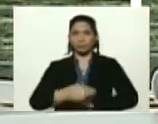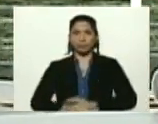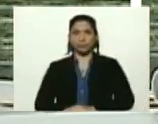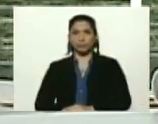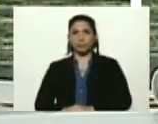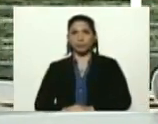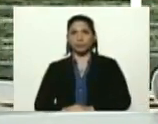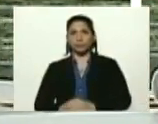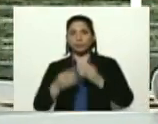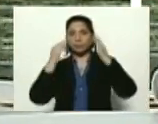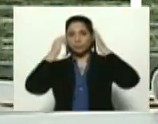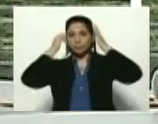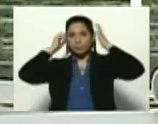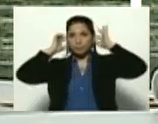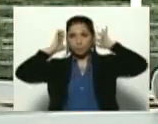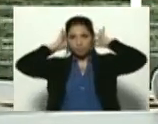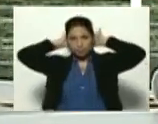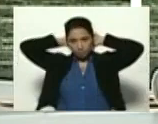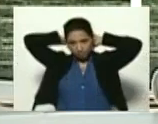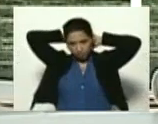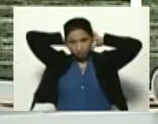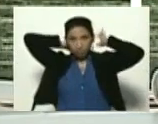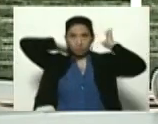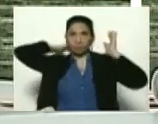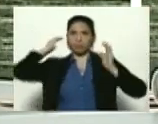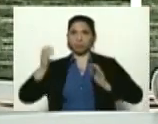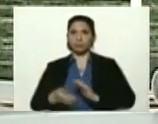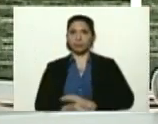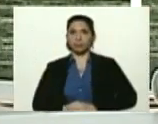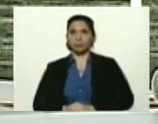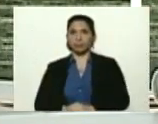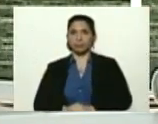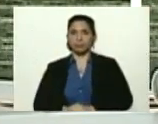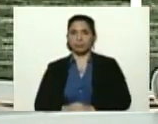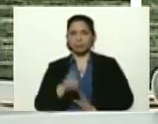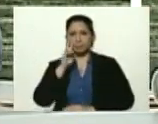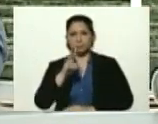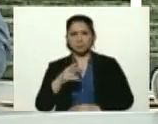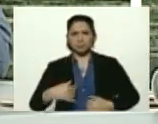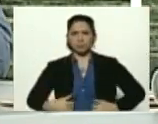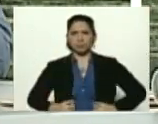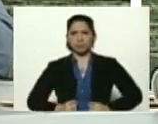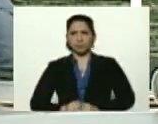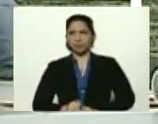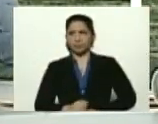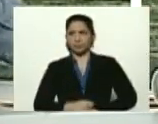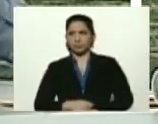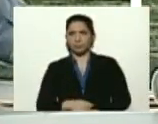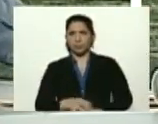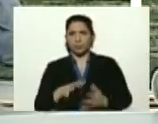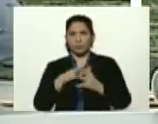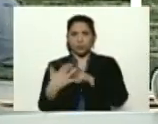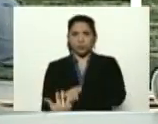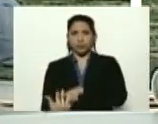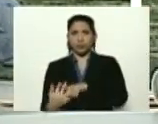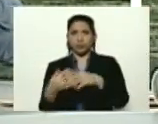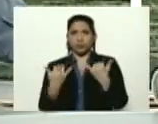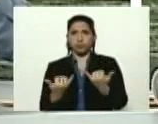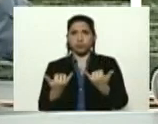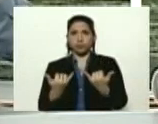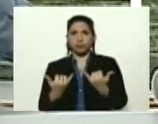García Arocha viendo un derrumbe que hubo en la estructura